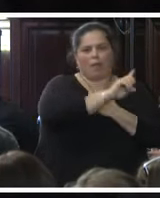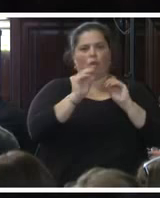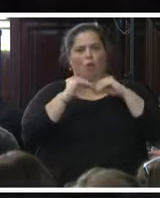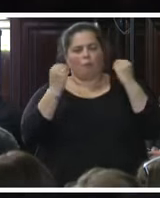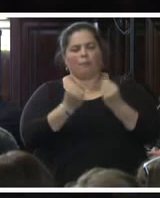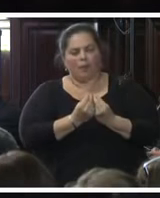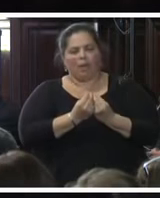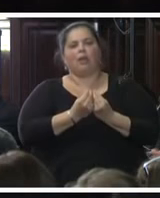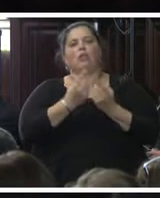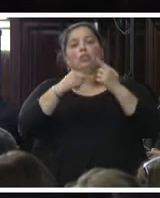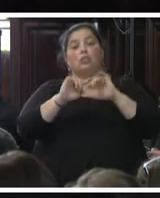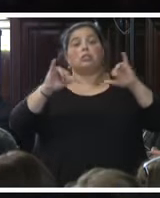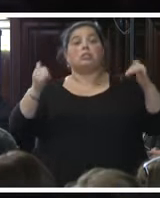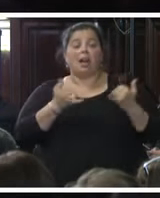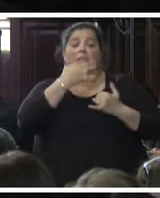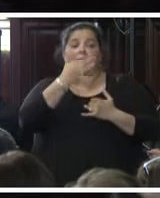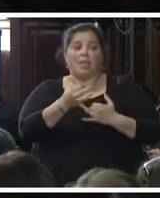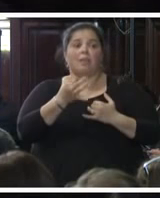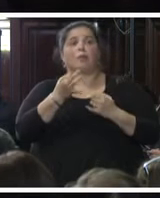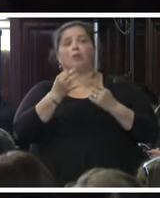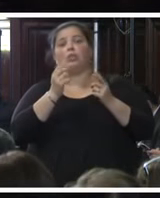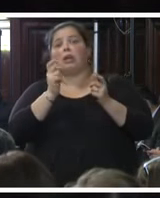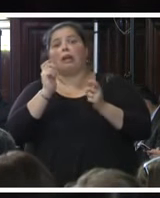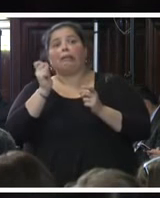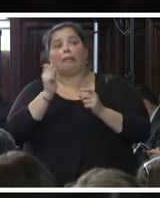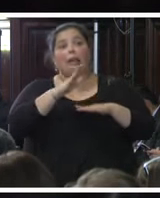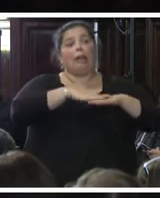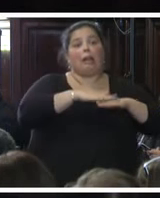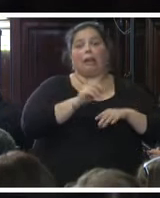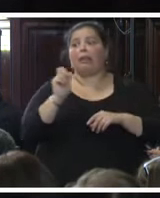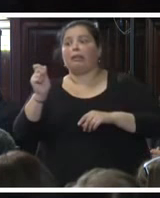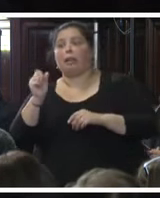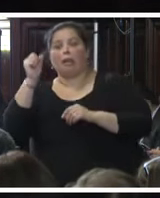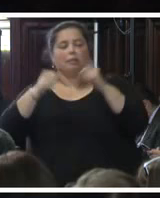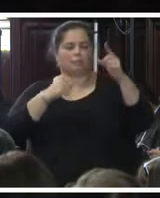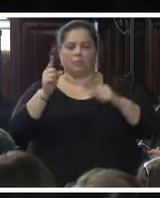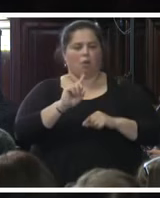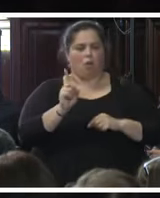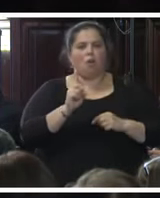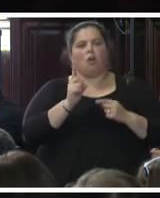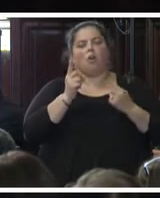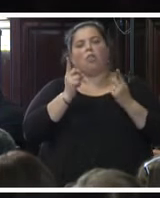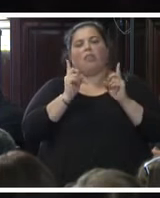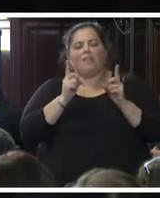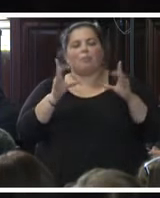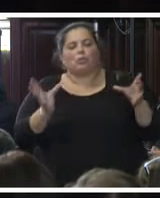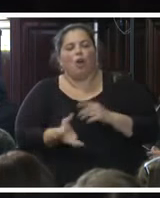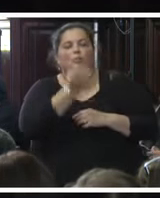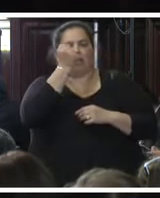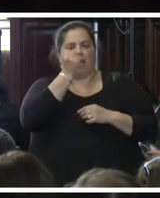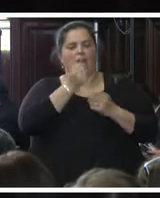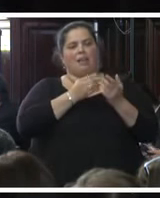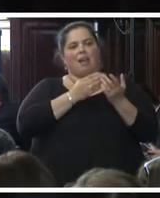ya establecimos quién es el patrón, ya vimos quién es el caminante. No, no es eso. Simplemente es tratar de obtener a través de ello